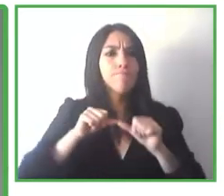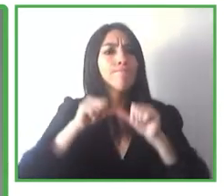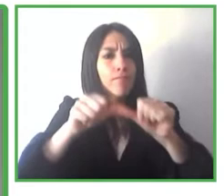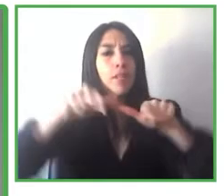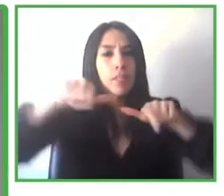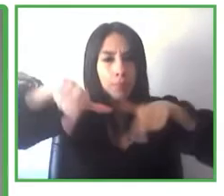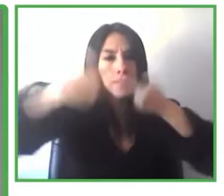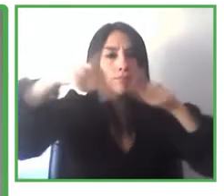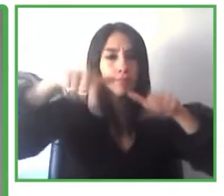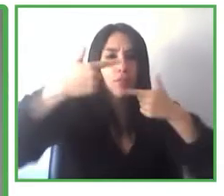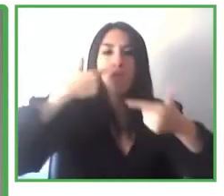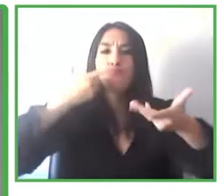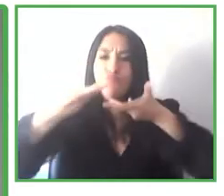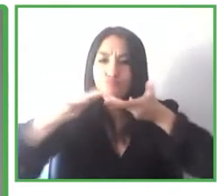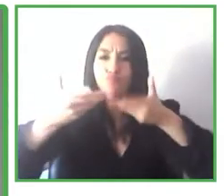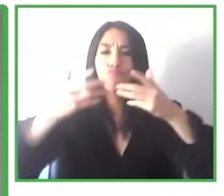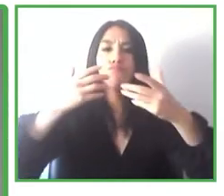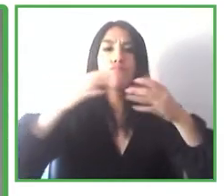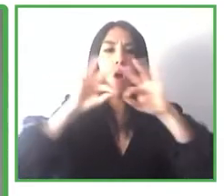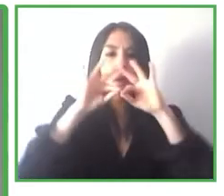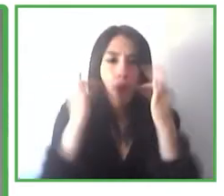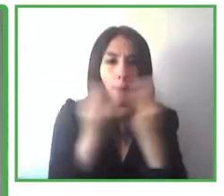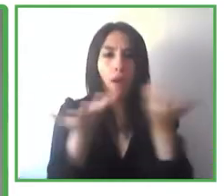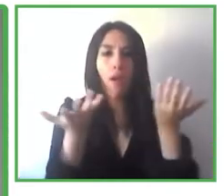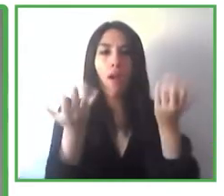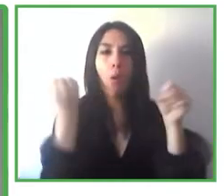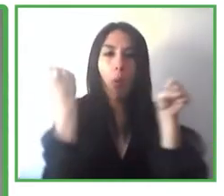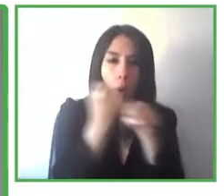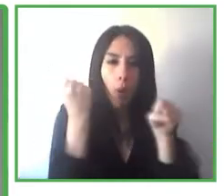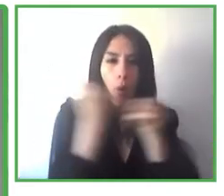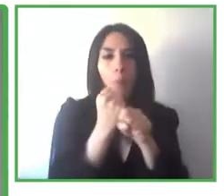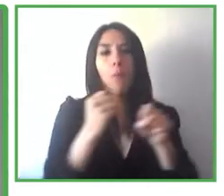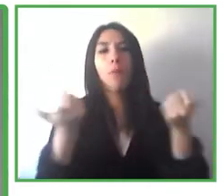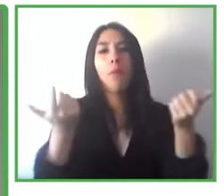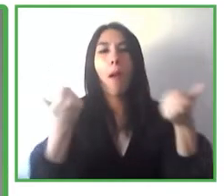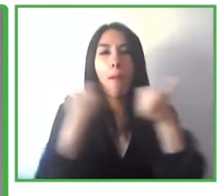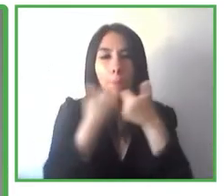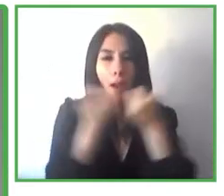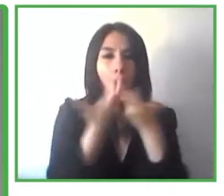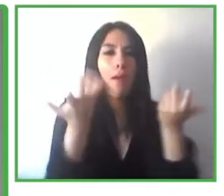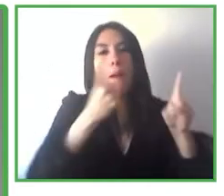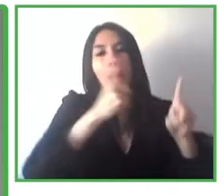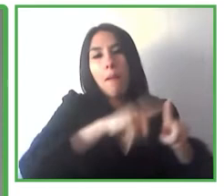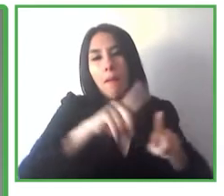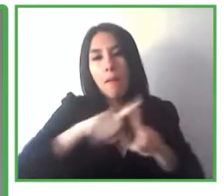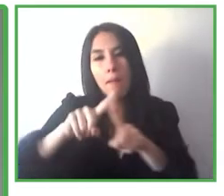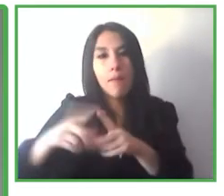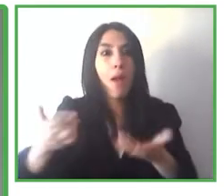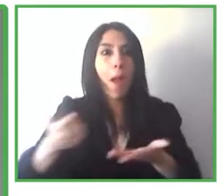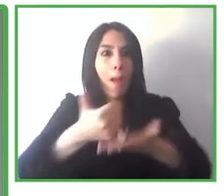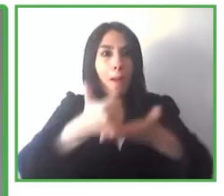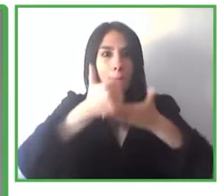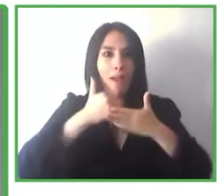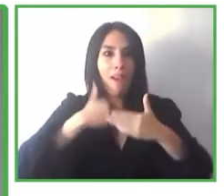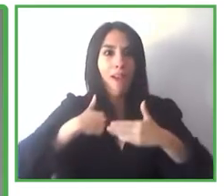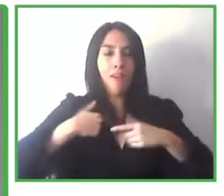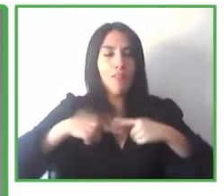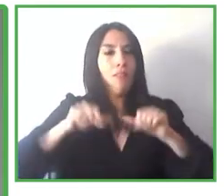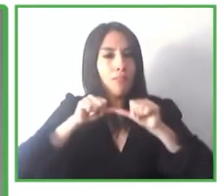profesional, en el ámbito de trabajo, y poder dar una continuidad, ¿no? a nuestras actividades durante esta época de